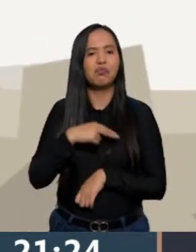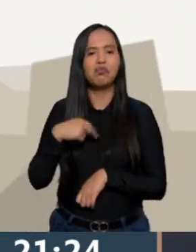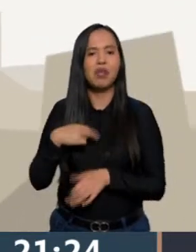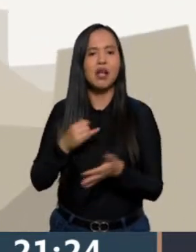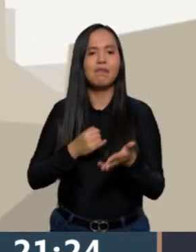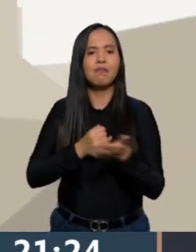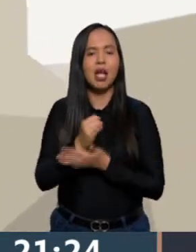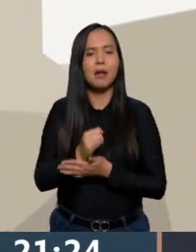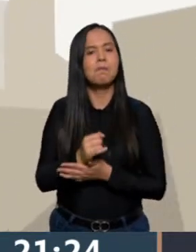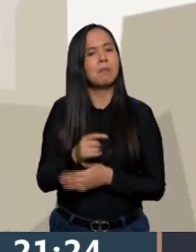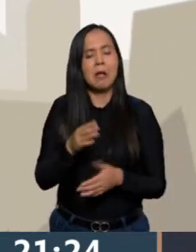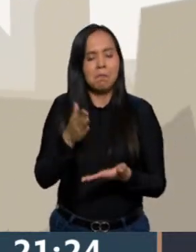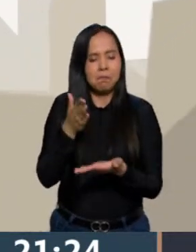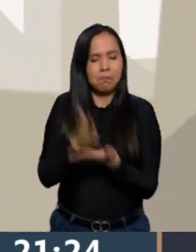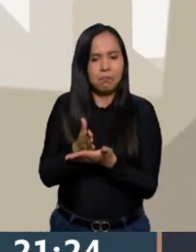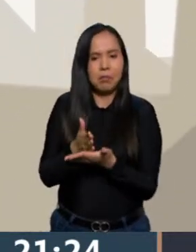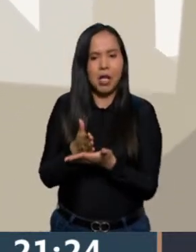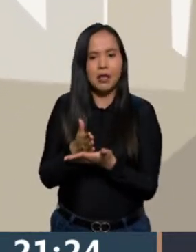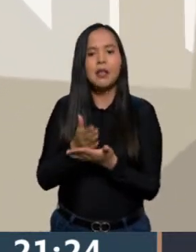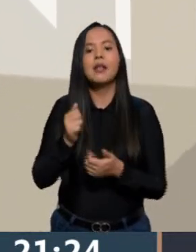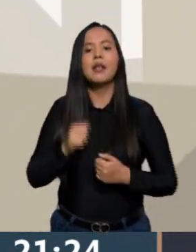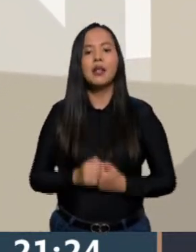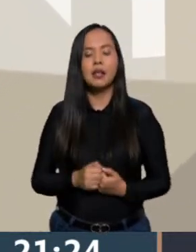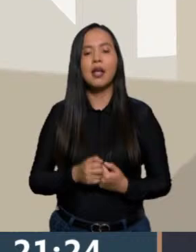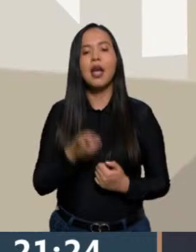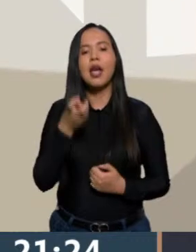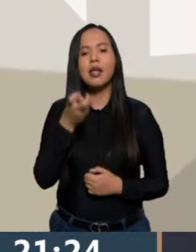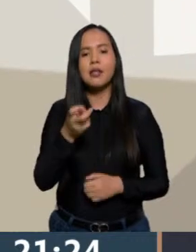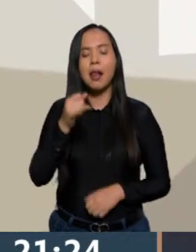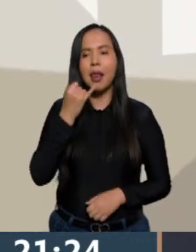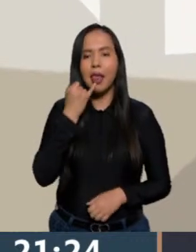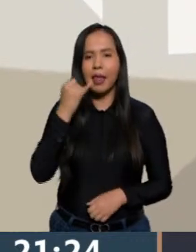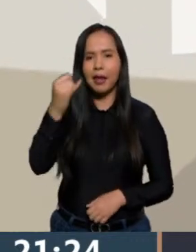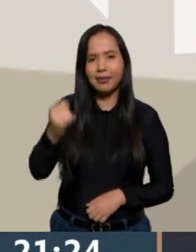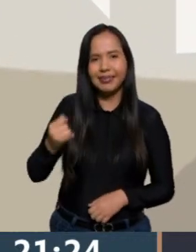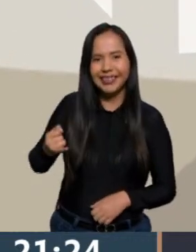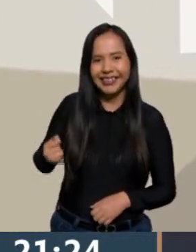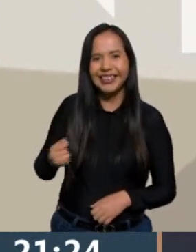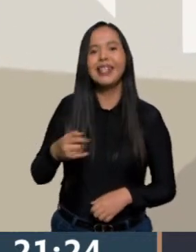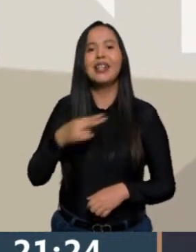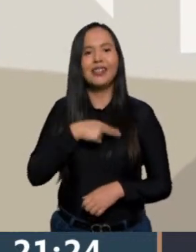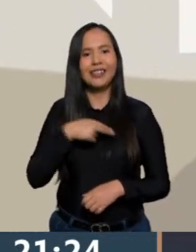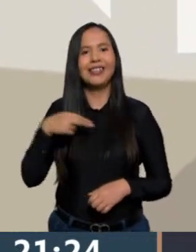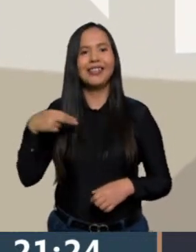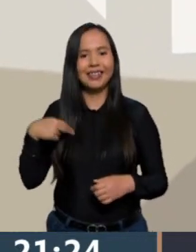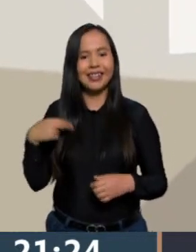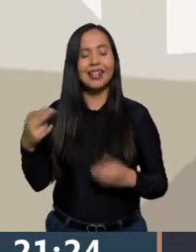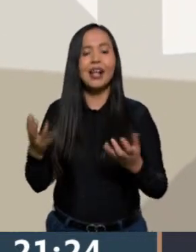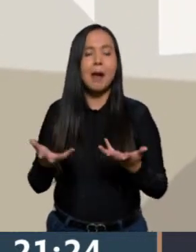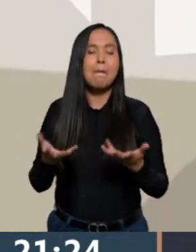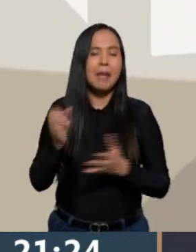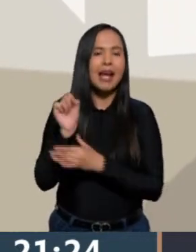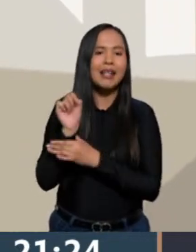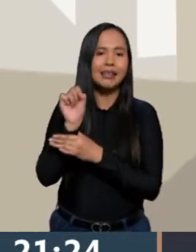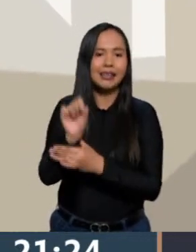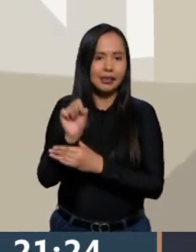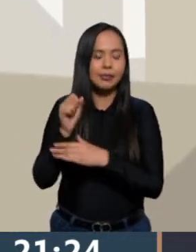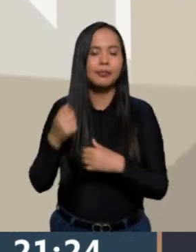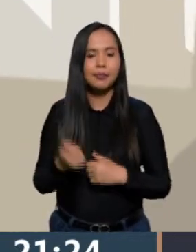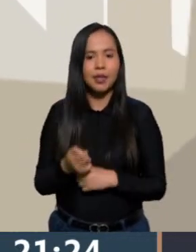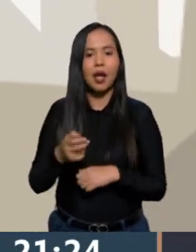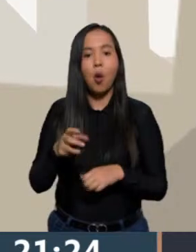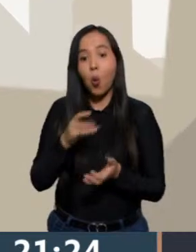decidido mantenernos en esa línea, porque además es la apuesta histórica que hacemos de sindicalismo, y no solo